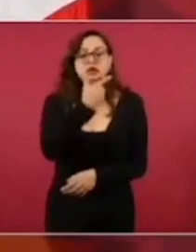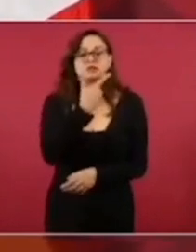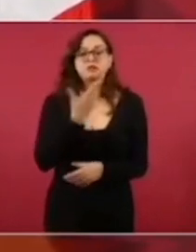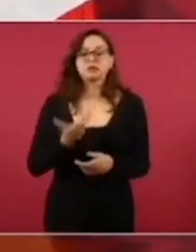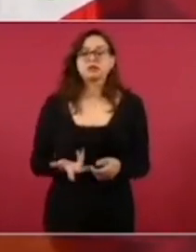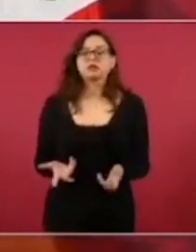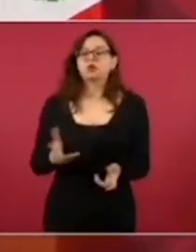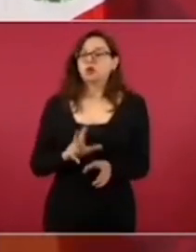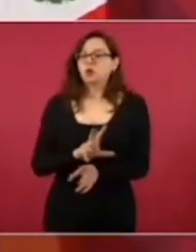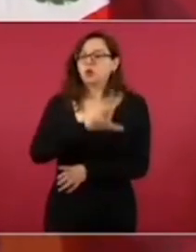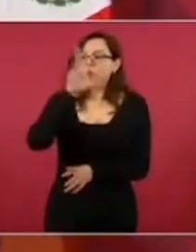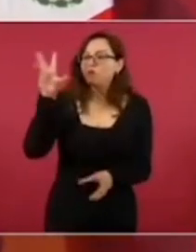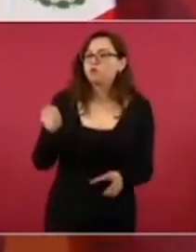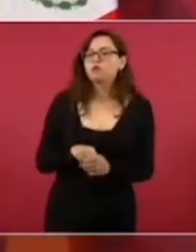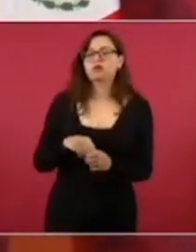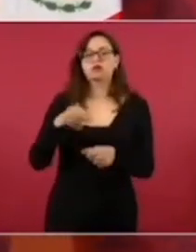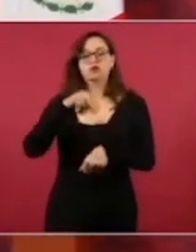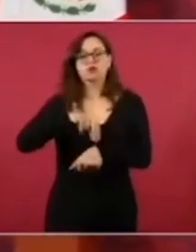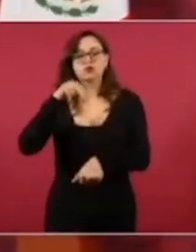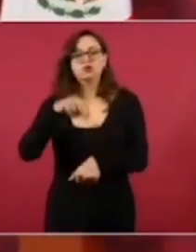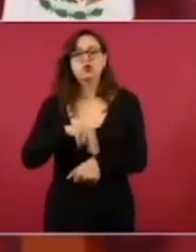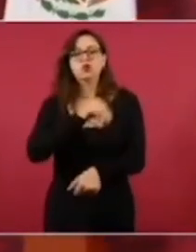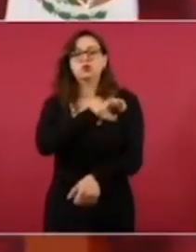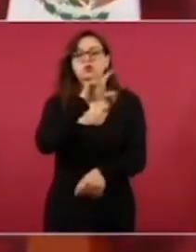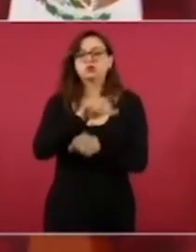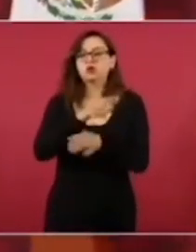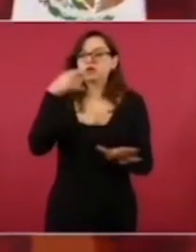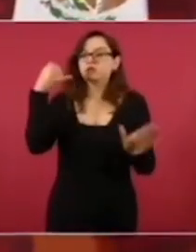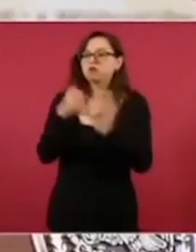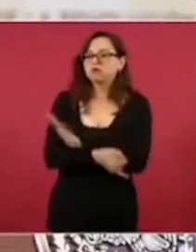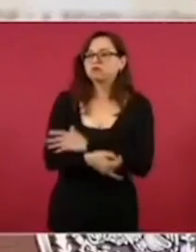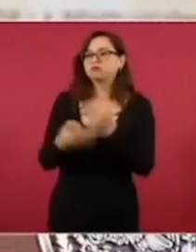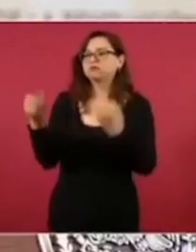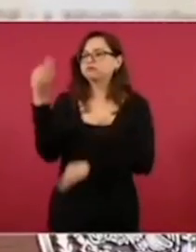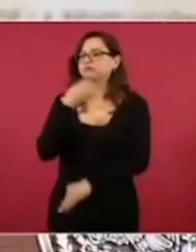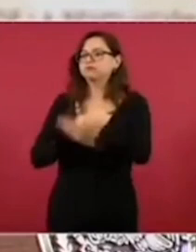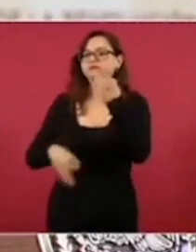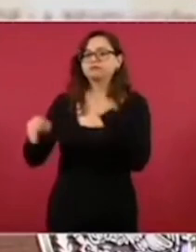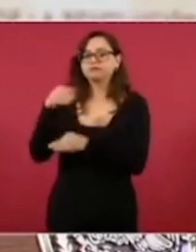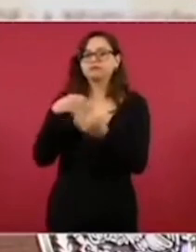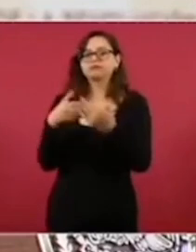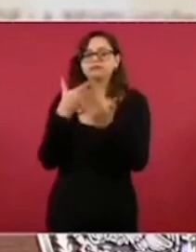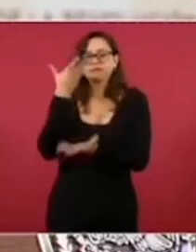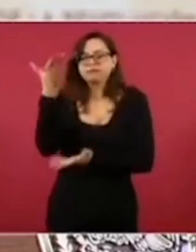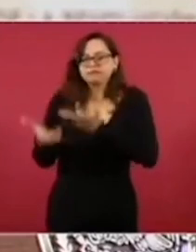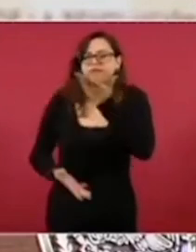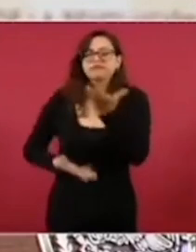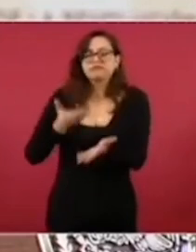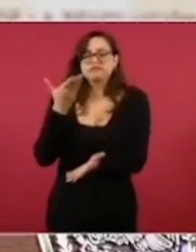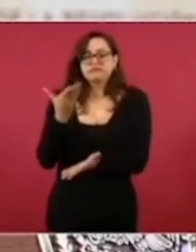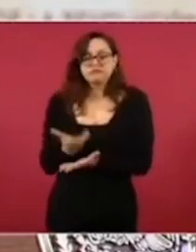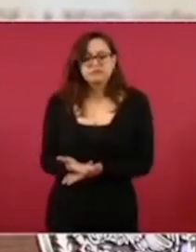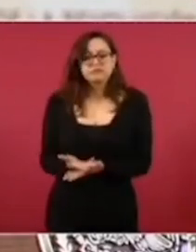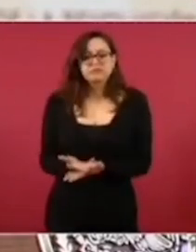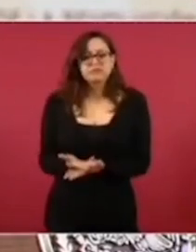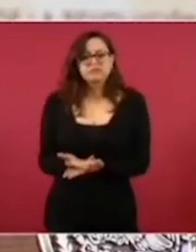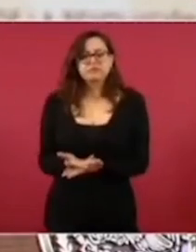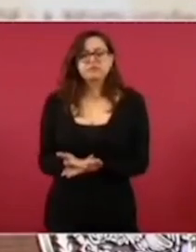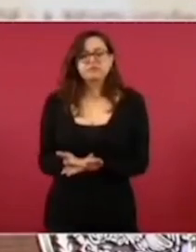suficientes, con médicos, con especialistas, un servicio médico